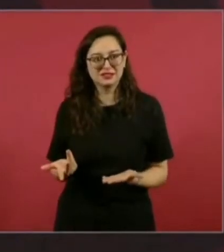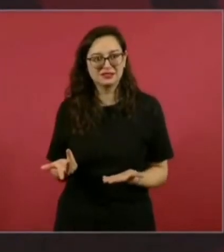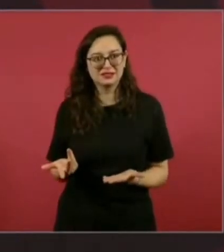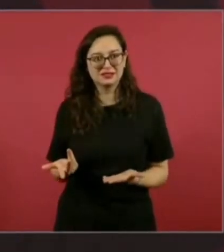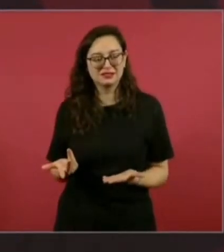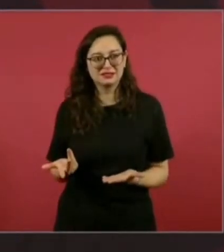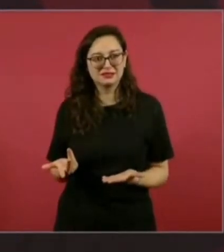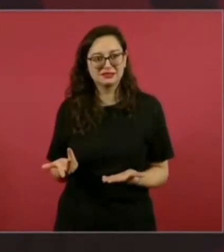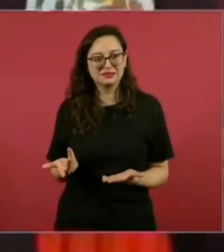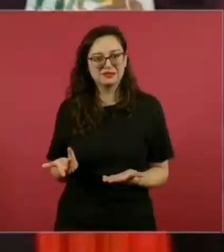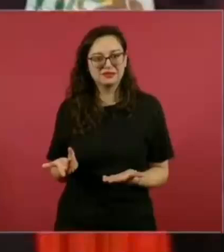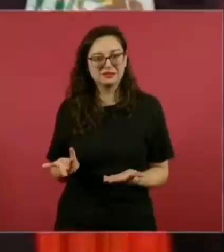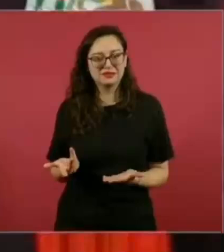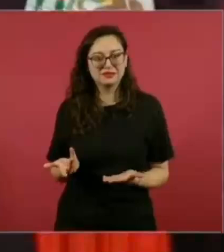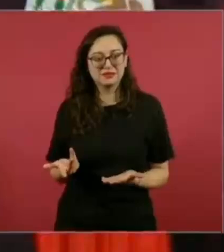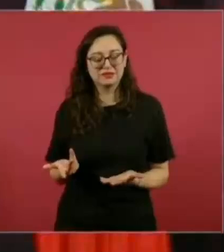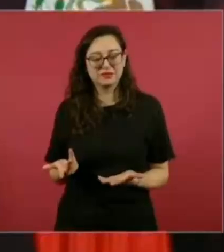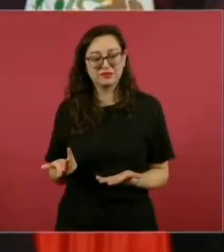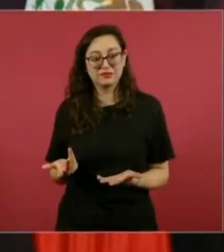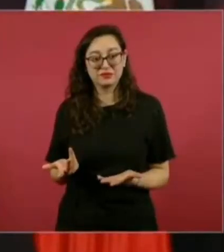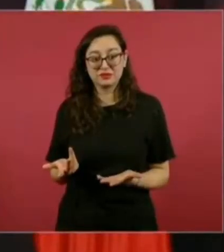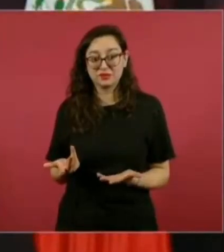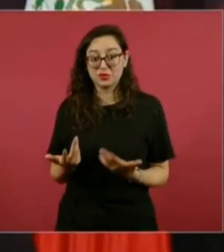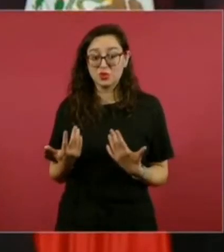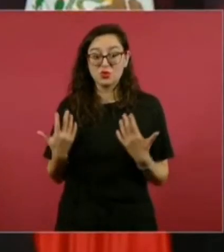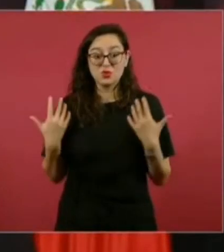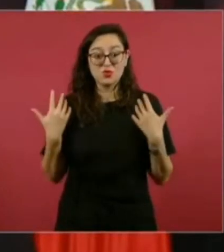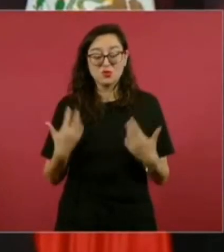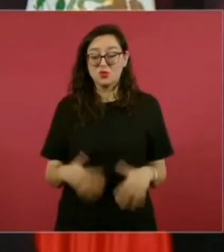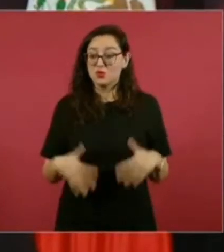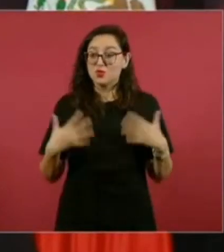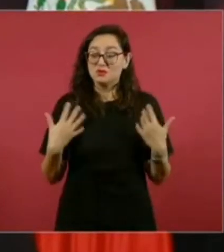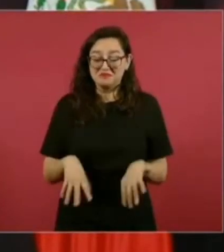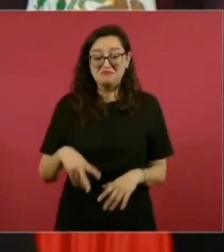Y es nuestro pueblo